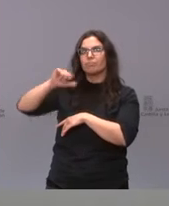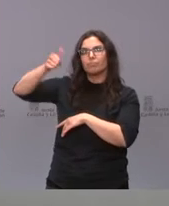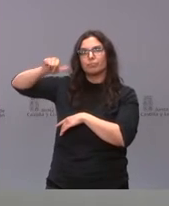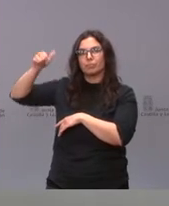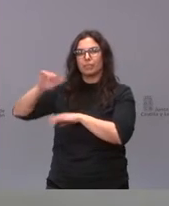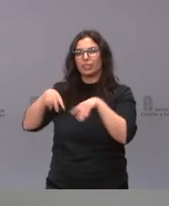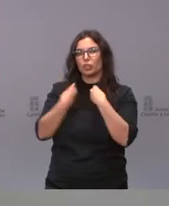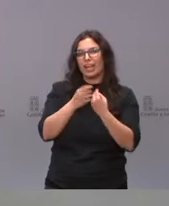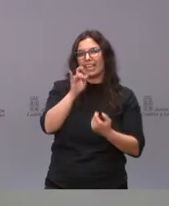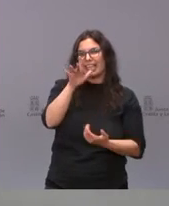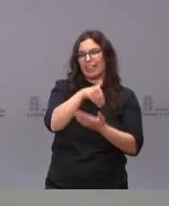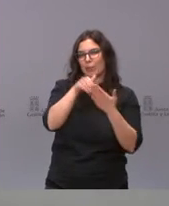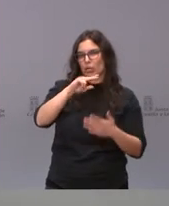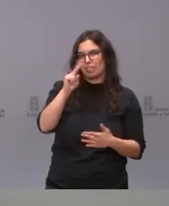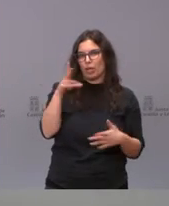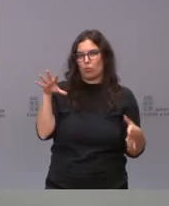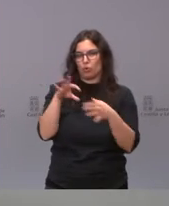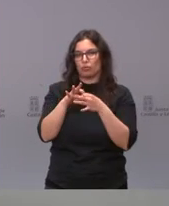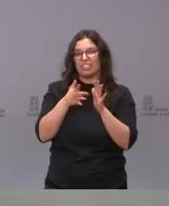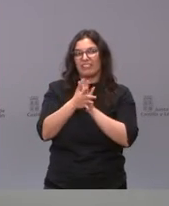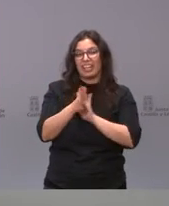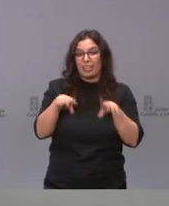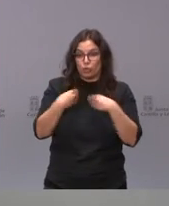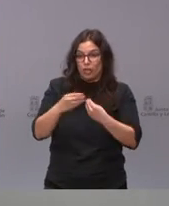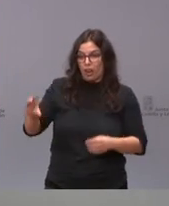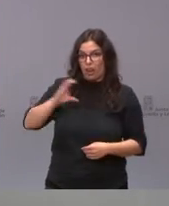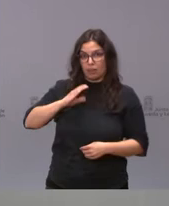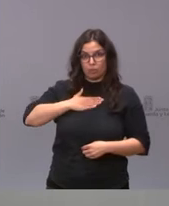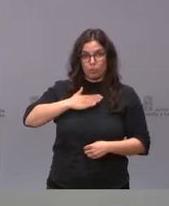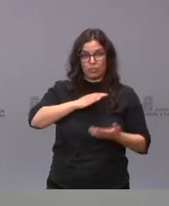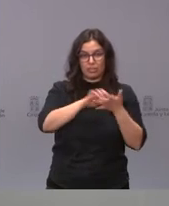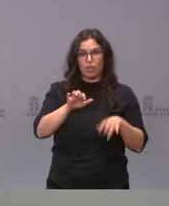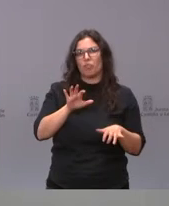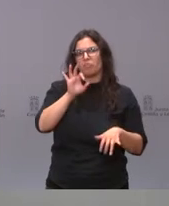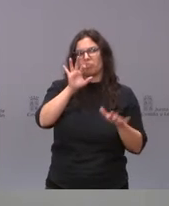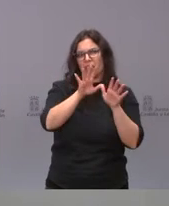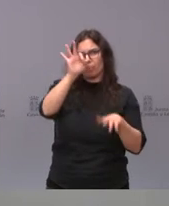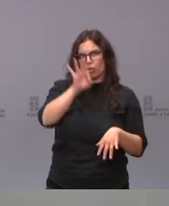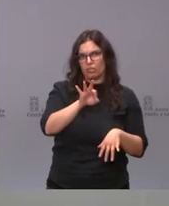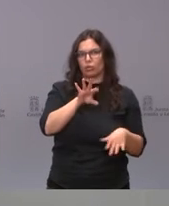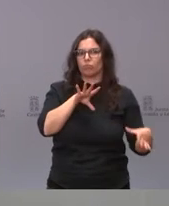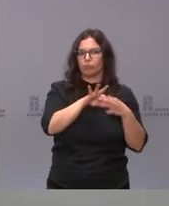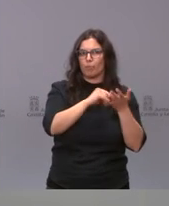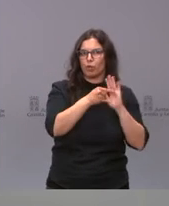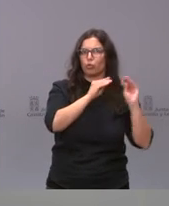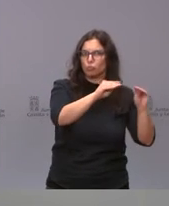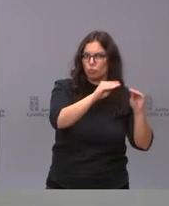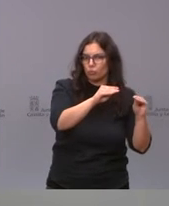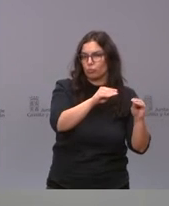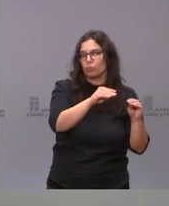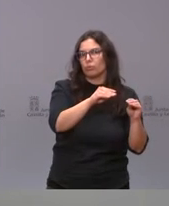de euros, aproximadamente el 10% de lo que nos corresponde a la comunidad. Proyectos basados